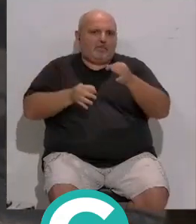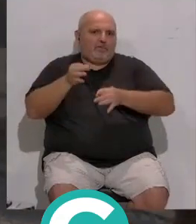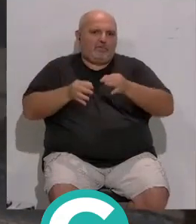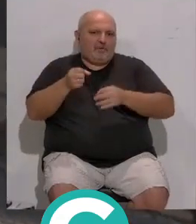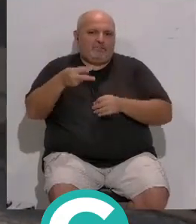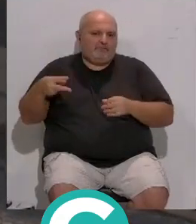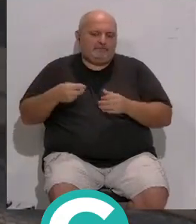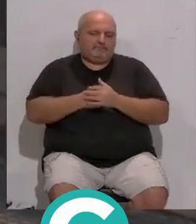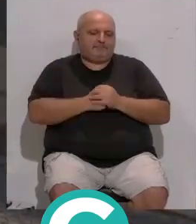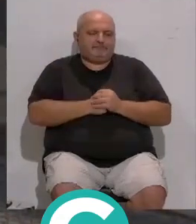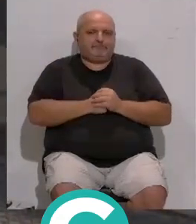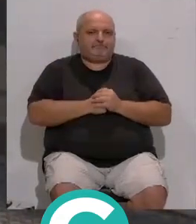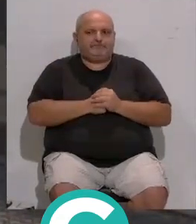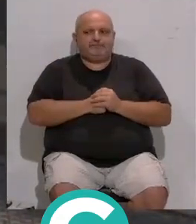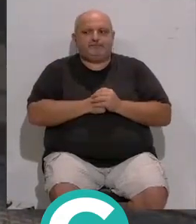disposición judicial.